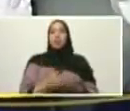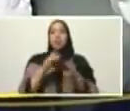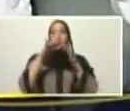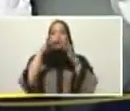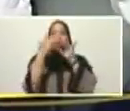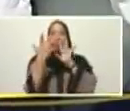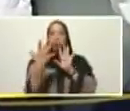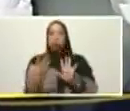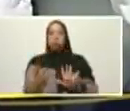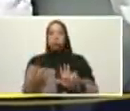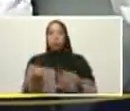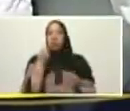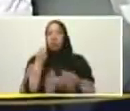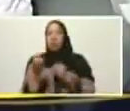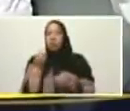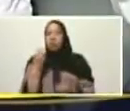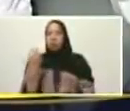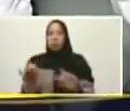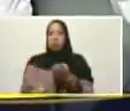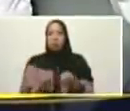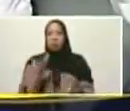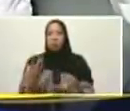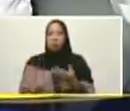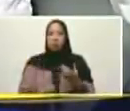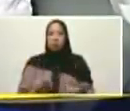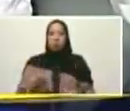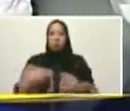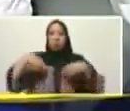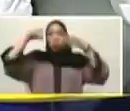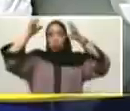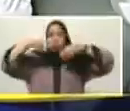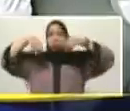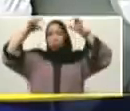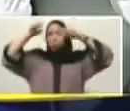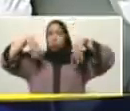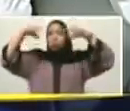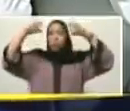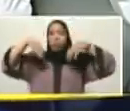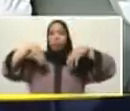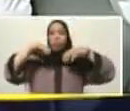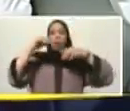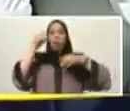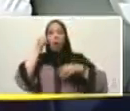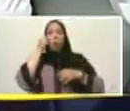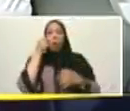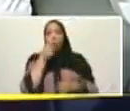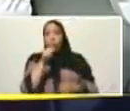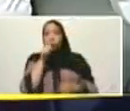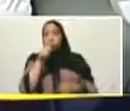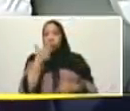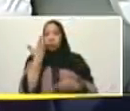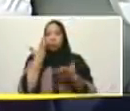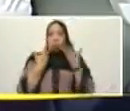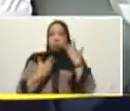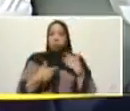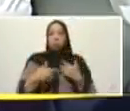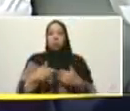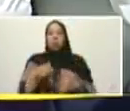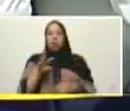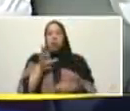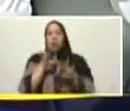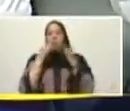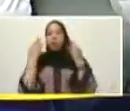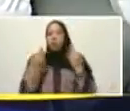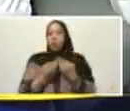cocinábamos en fogón nos mojábamos presidente bueno y ahora en esta casa linda